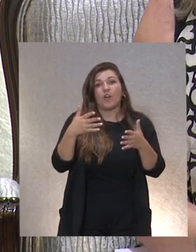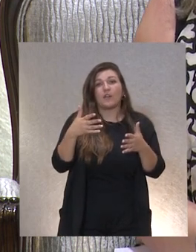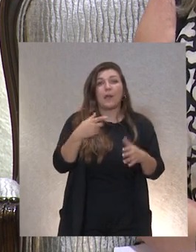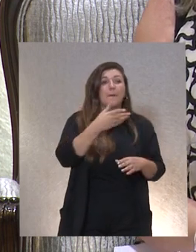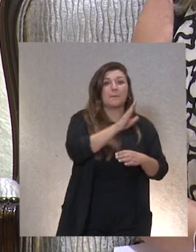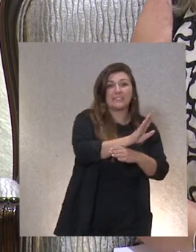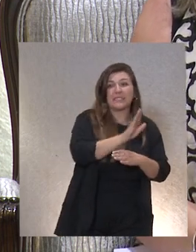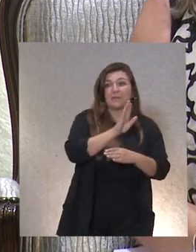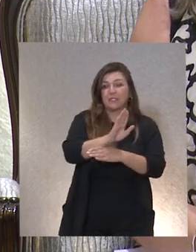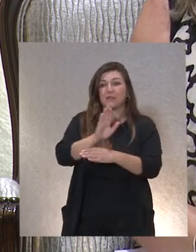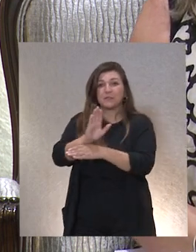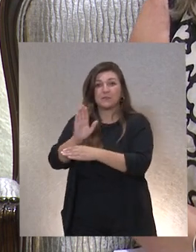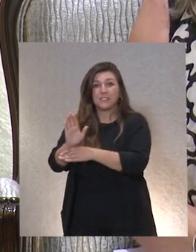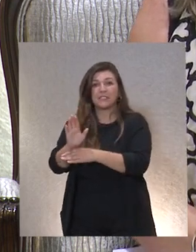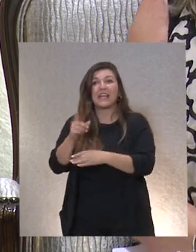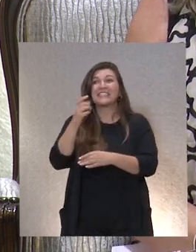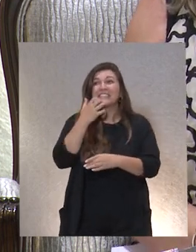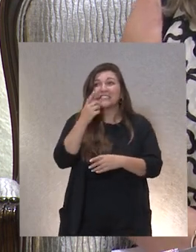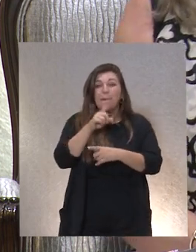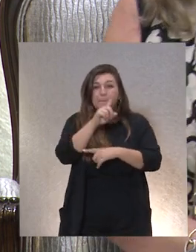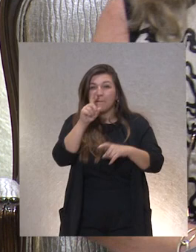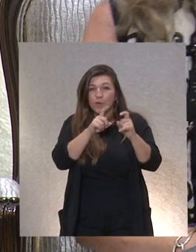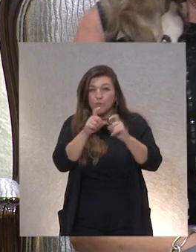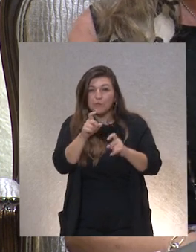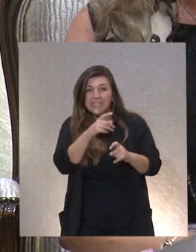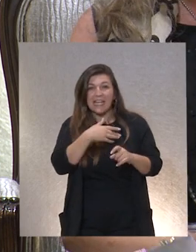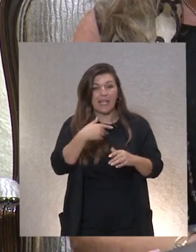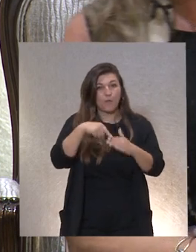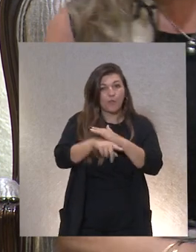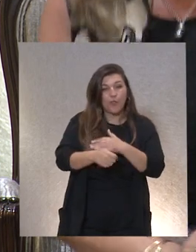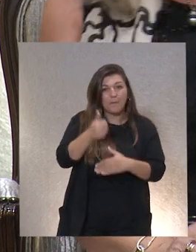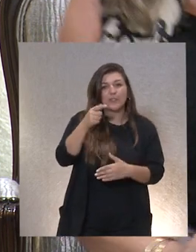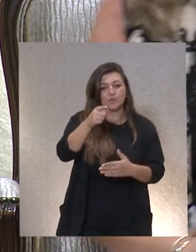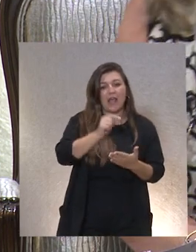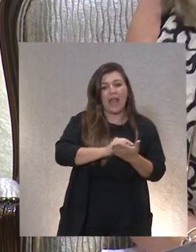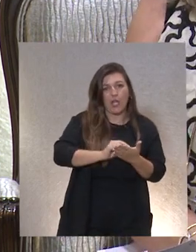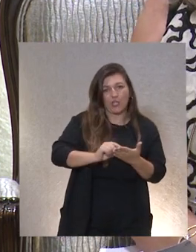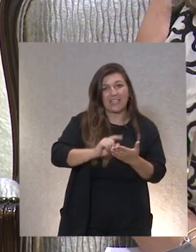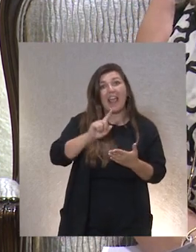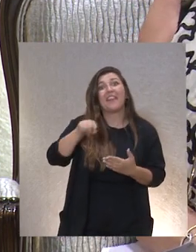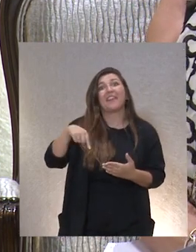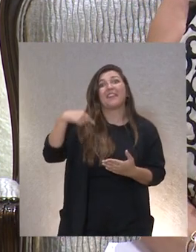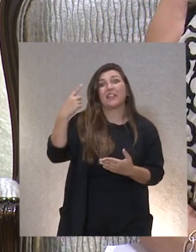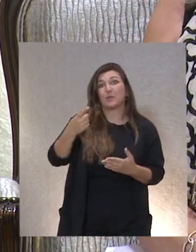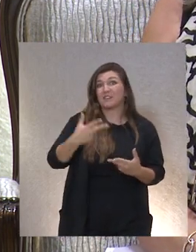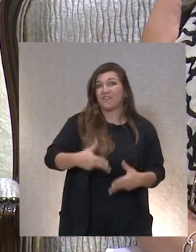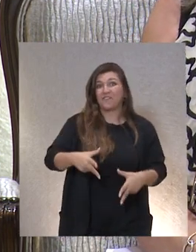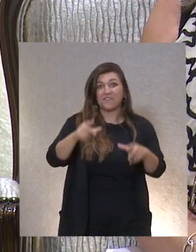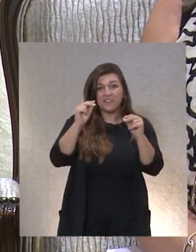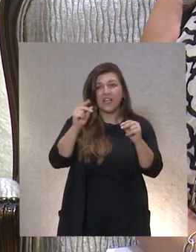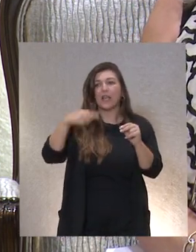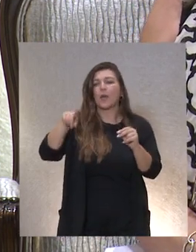los vayan presentando, las preguntas que les sugieran, aquello no que quieran profundizar, las vayan anotando, porque así, cuando ya tengan la palabra,